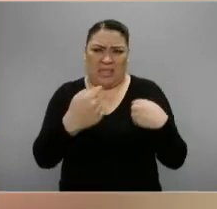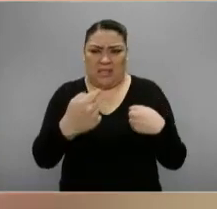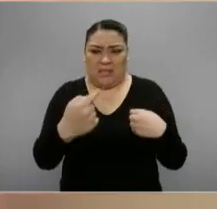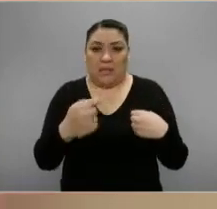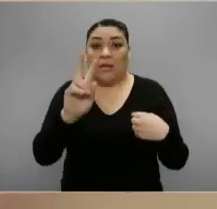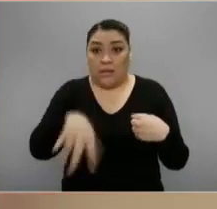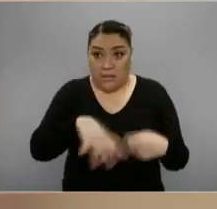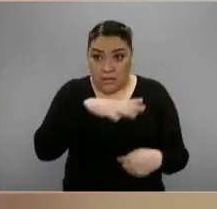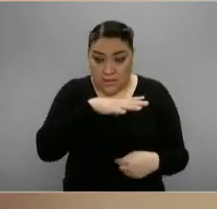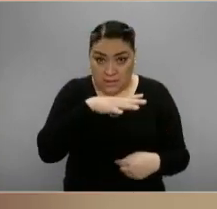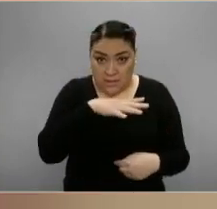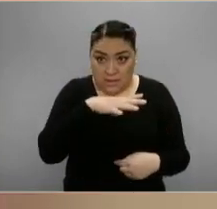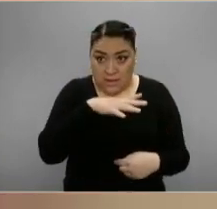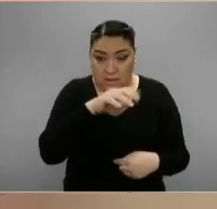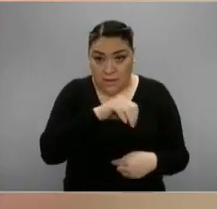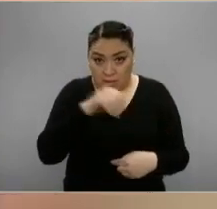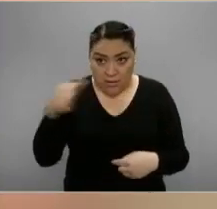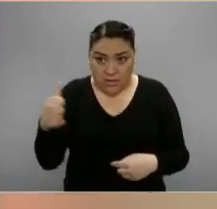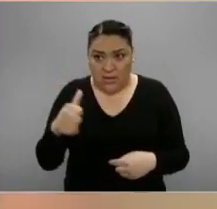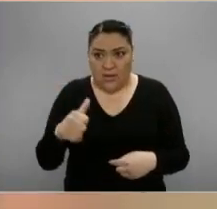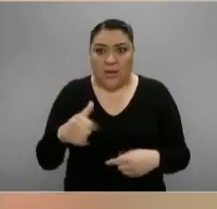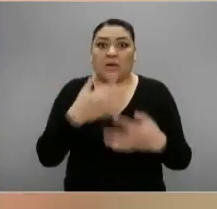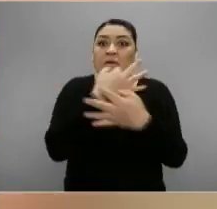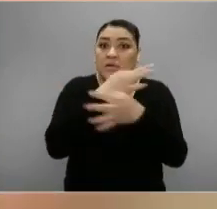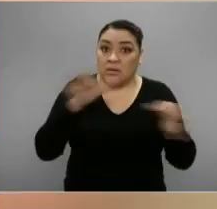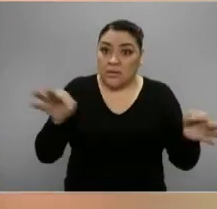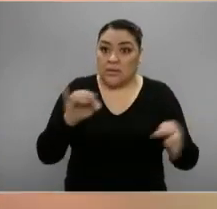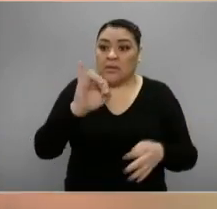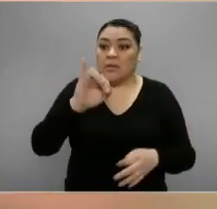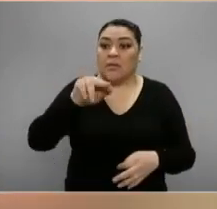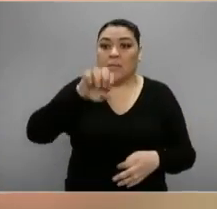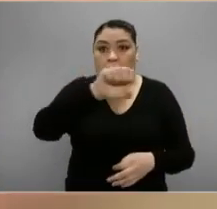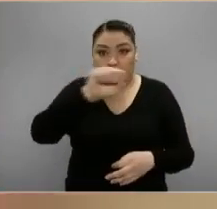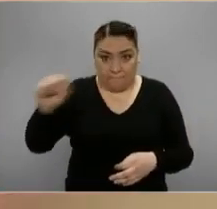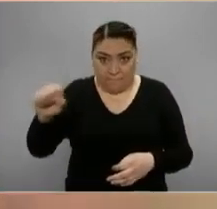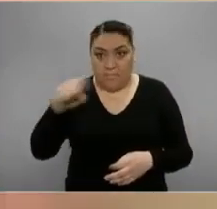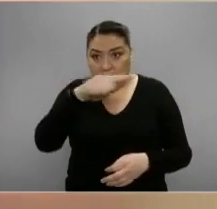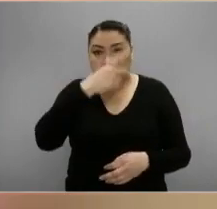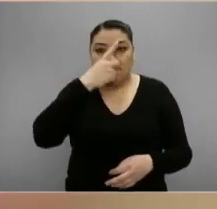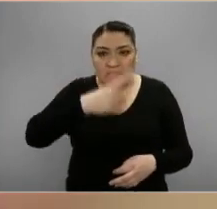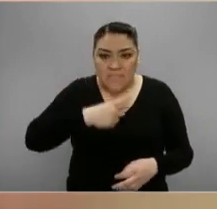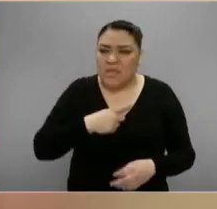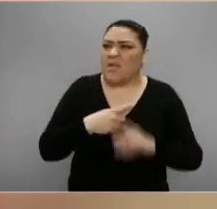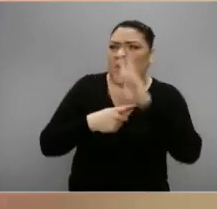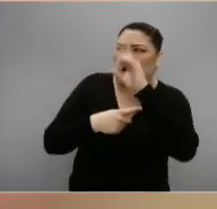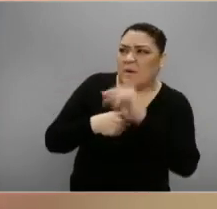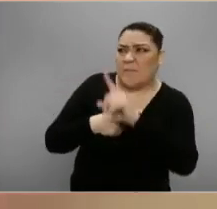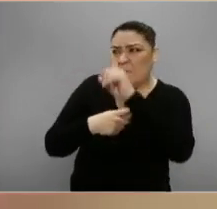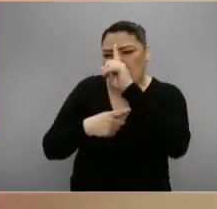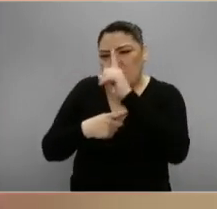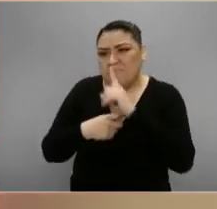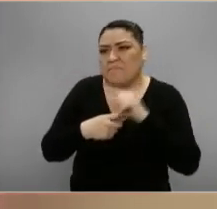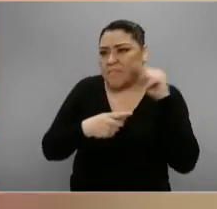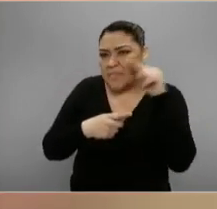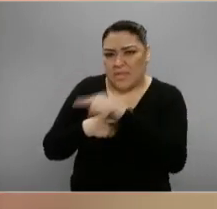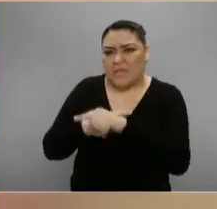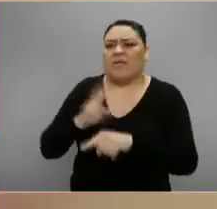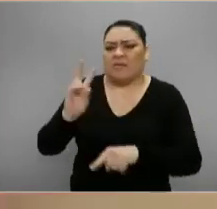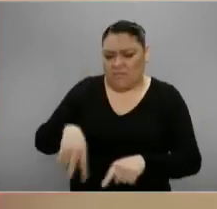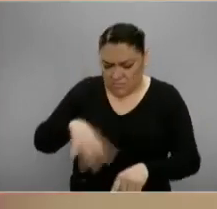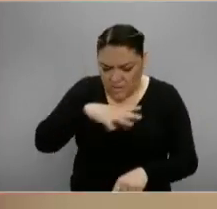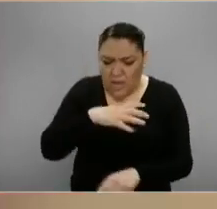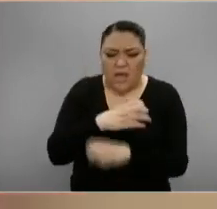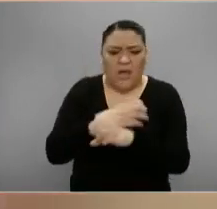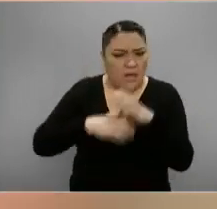Incluso hubo declaraciones del Seguro Social diciendo que no era cierto, que sí había